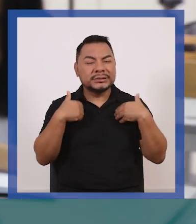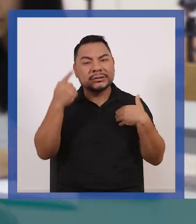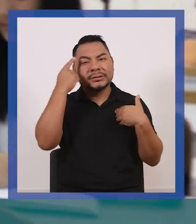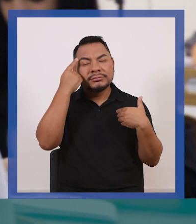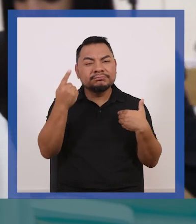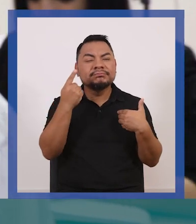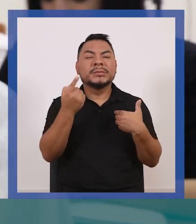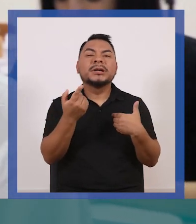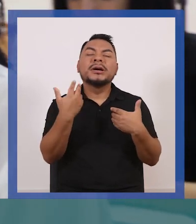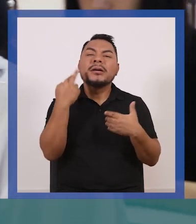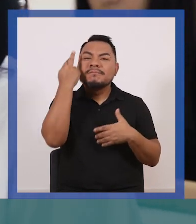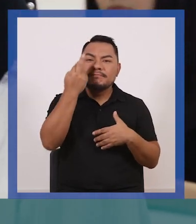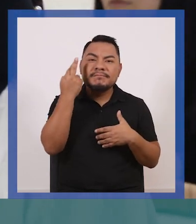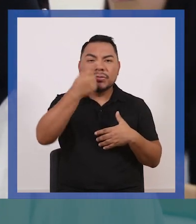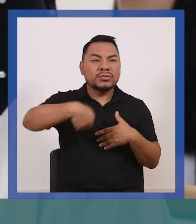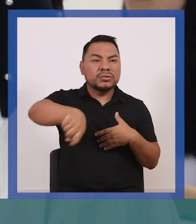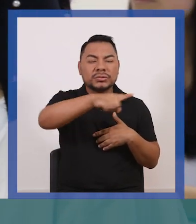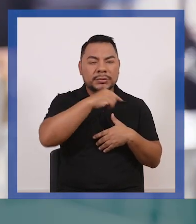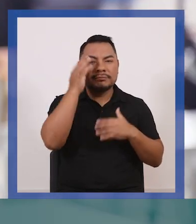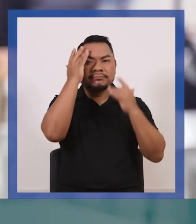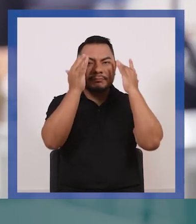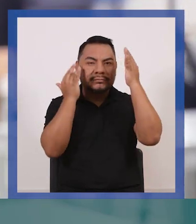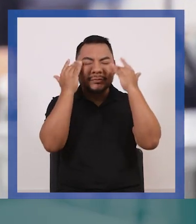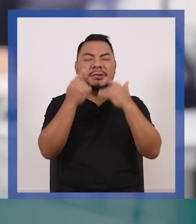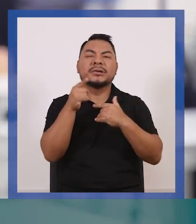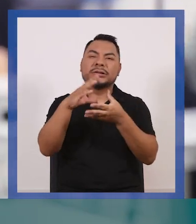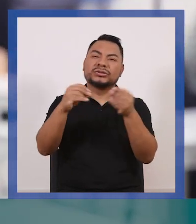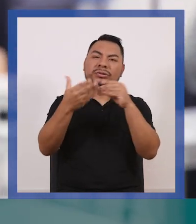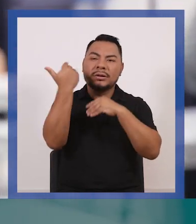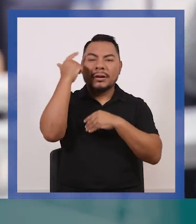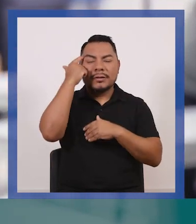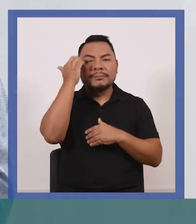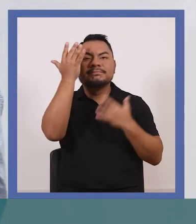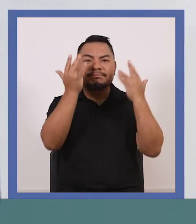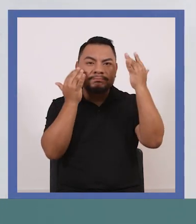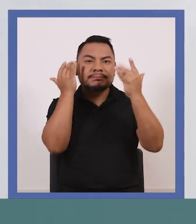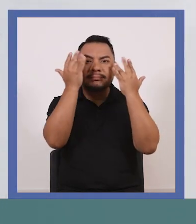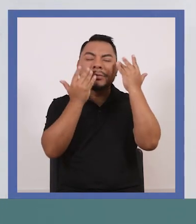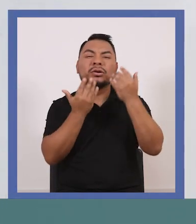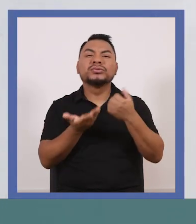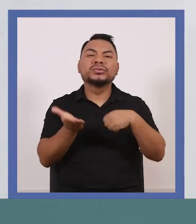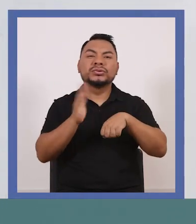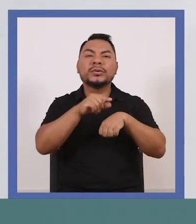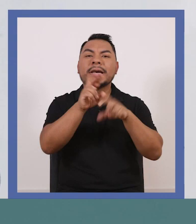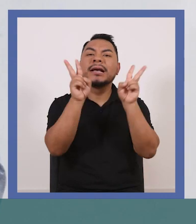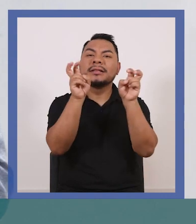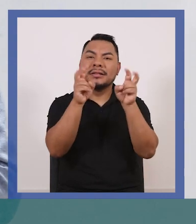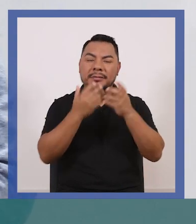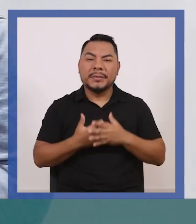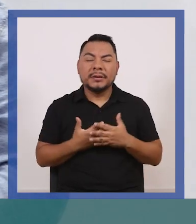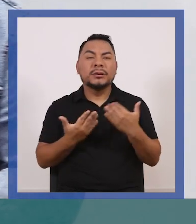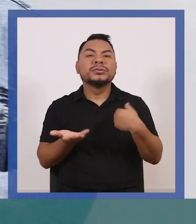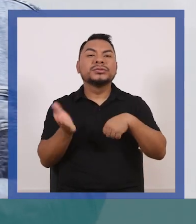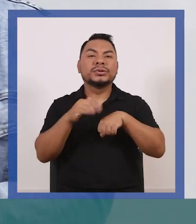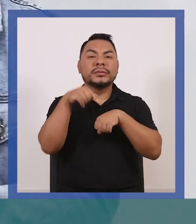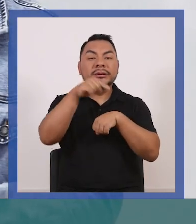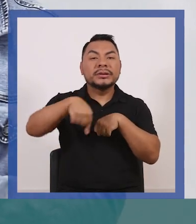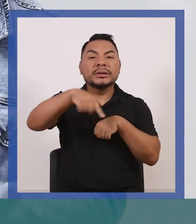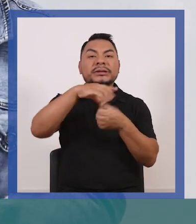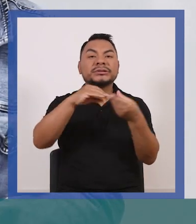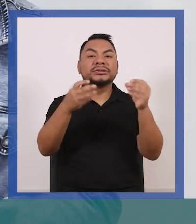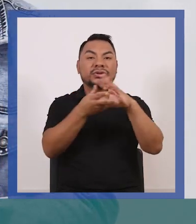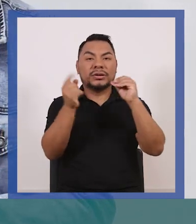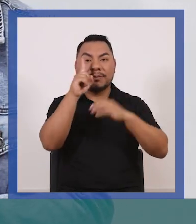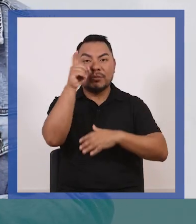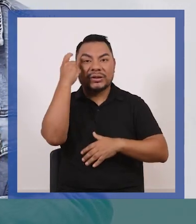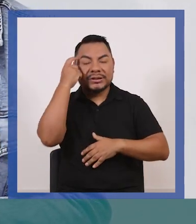también motivos o contextos para reflexionar y qué mejor ocasión en este contexto para reflexionar acerca de un tema que tiene que ver con